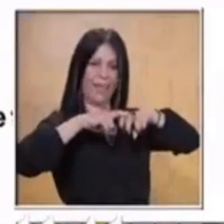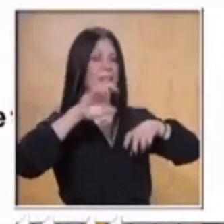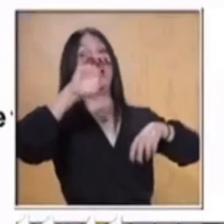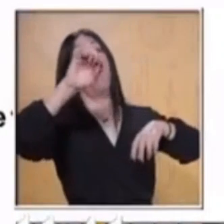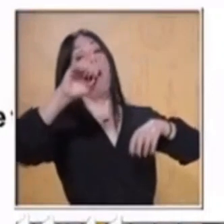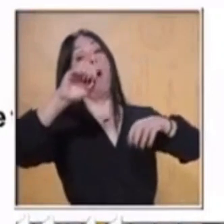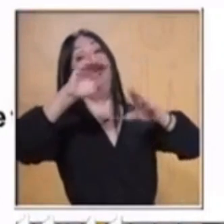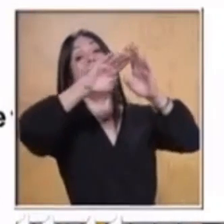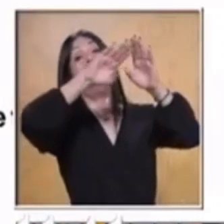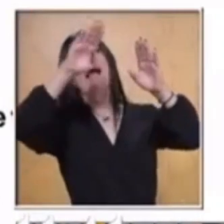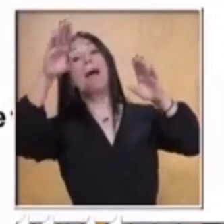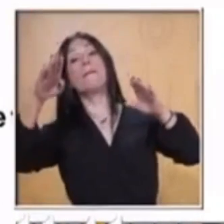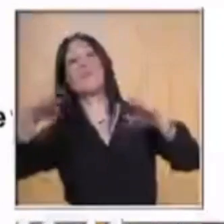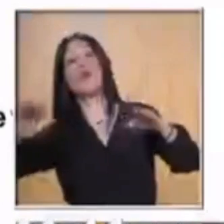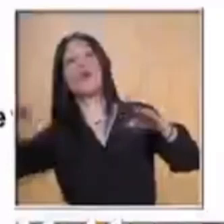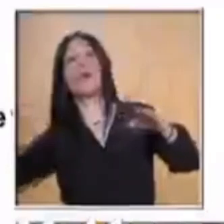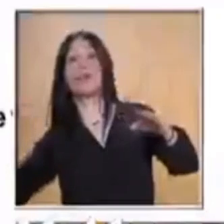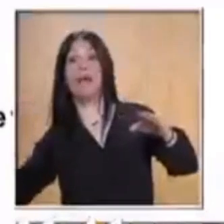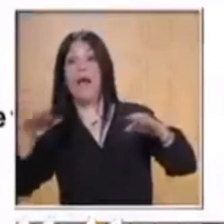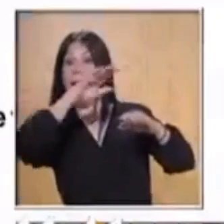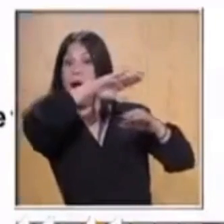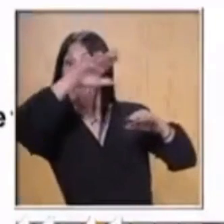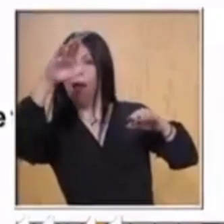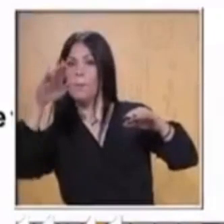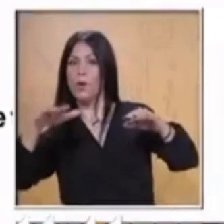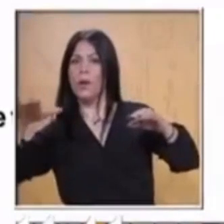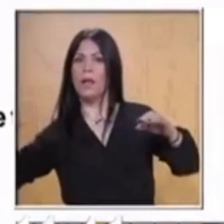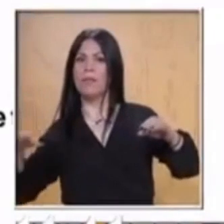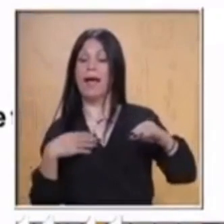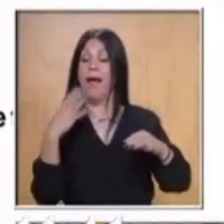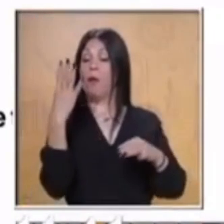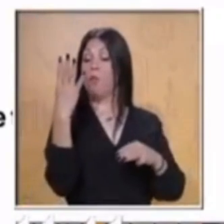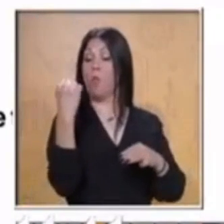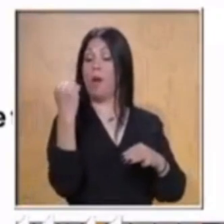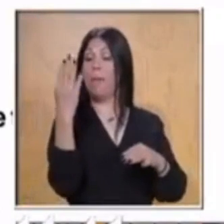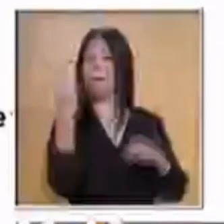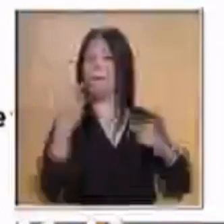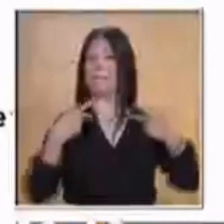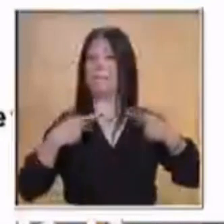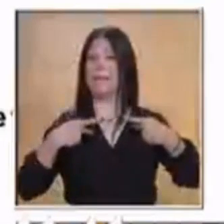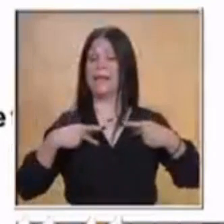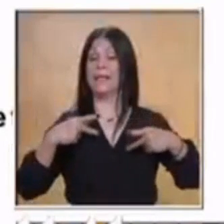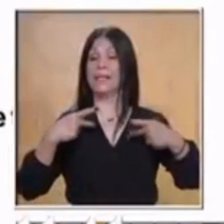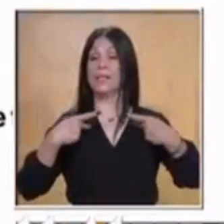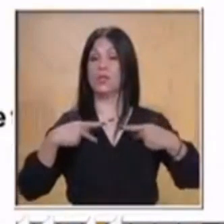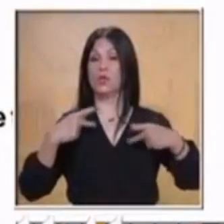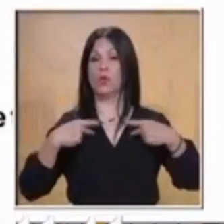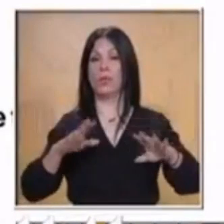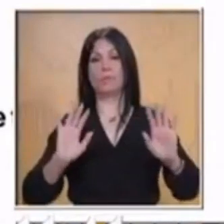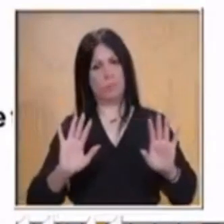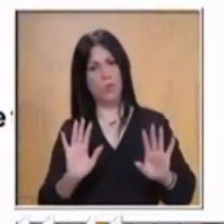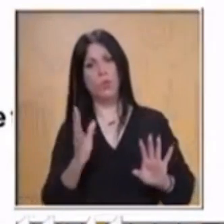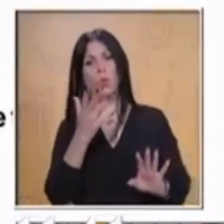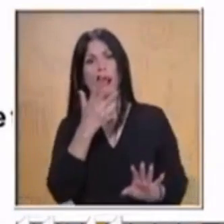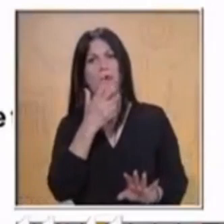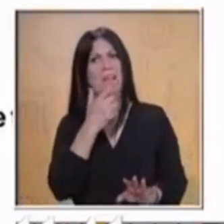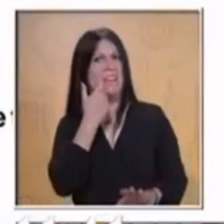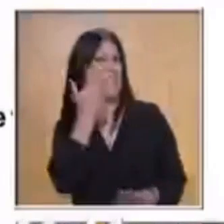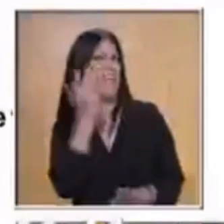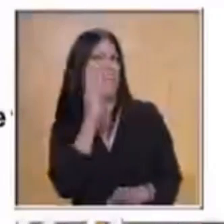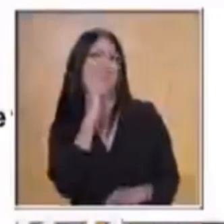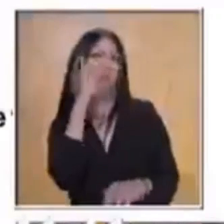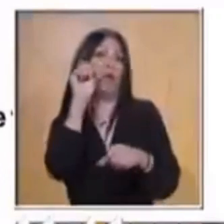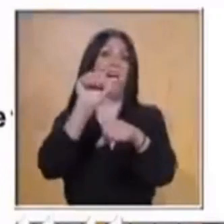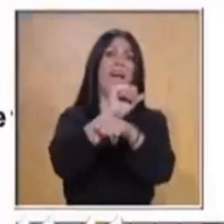las primeras preguntas. Si deciden la primera opción, ¿cuántos autos se van a necesitar para el paseo?